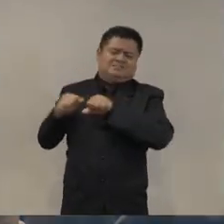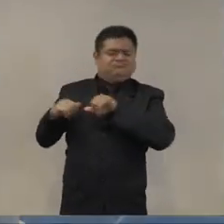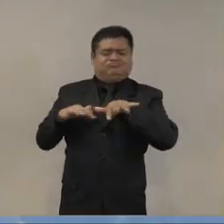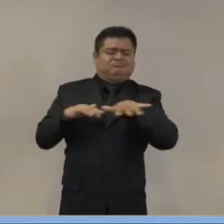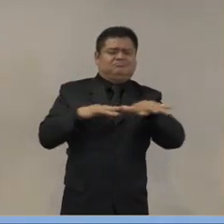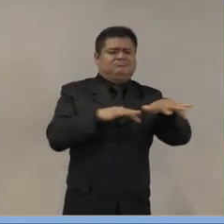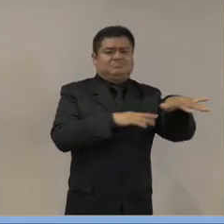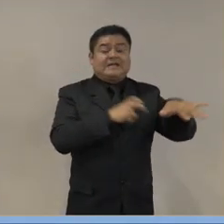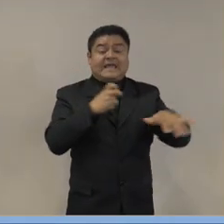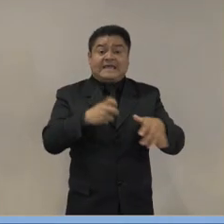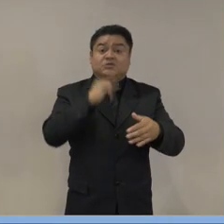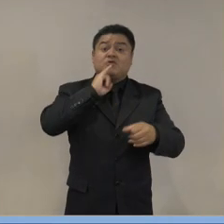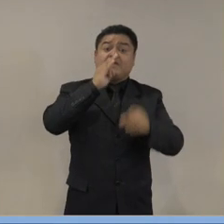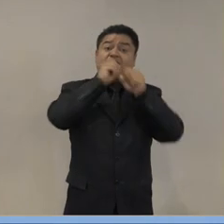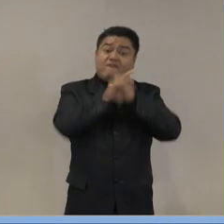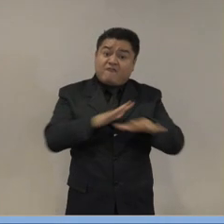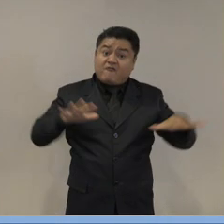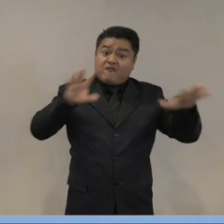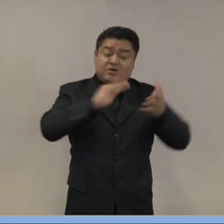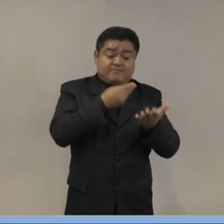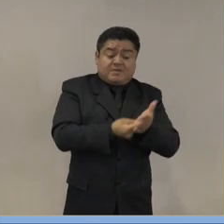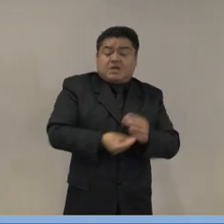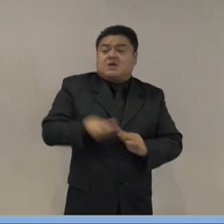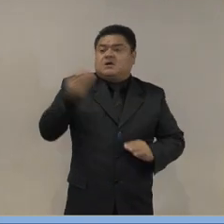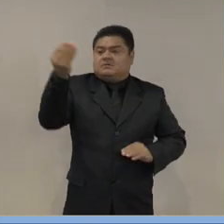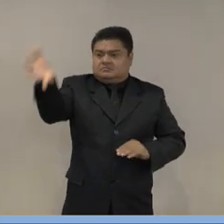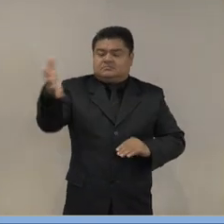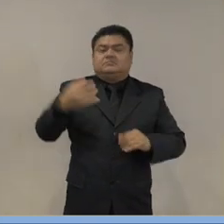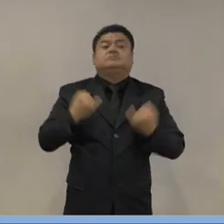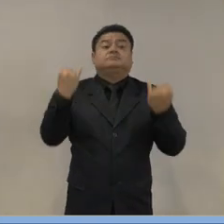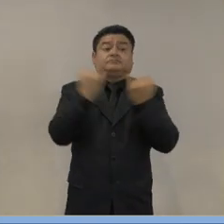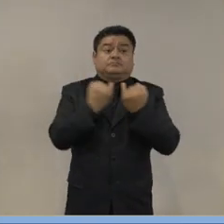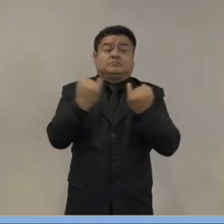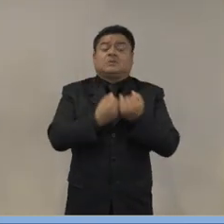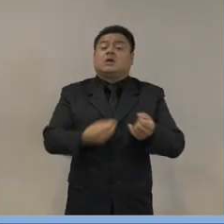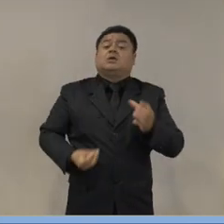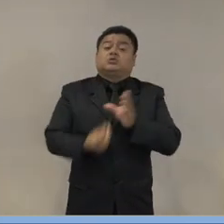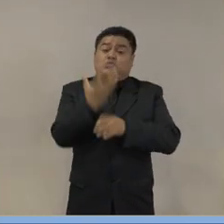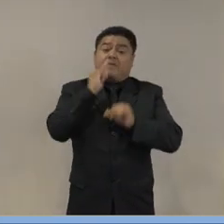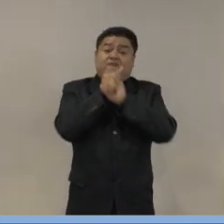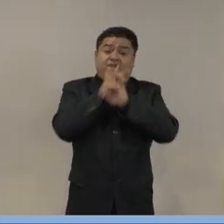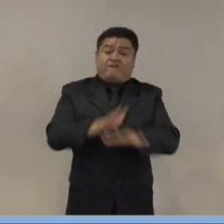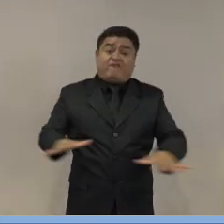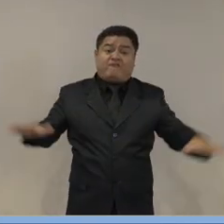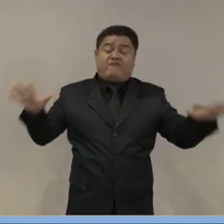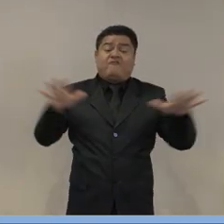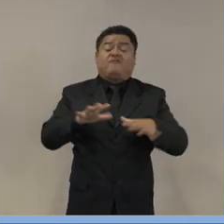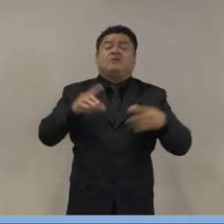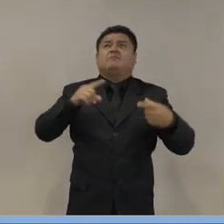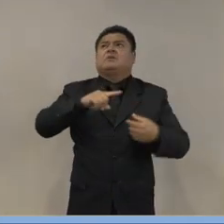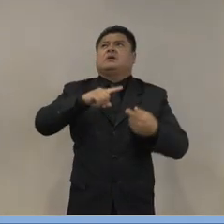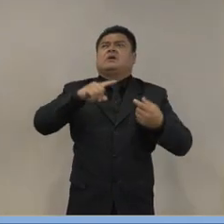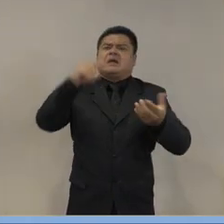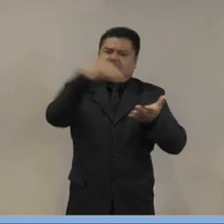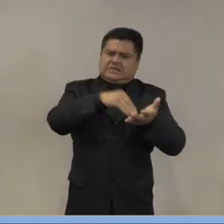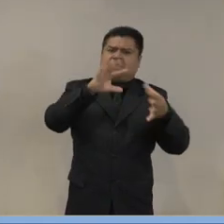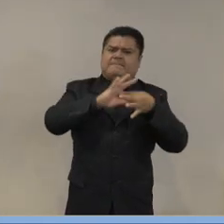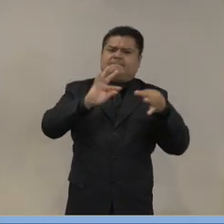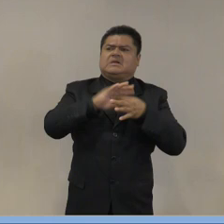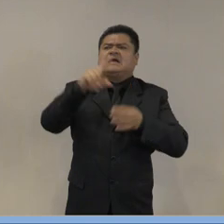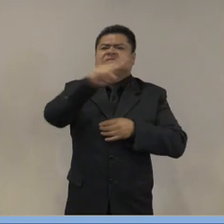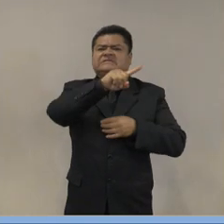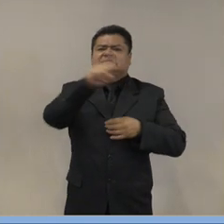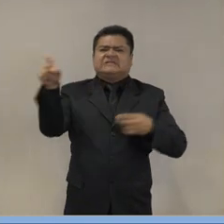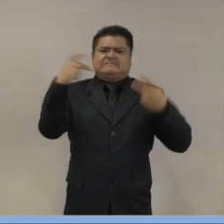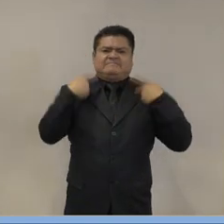Civil presentó en el MEPU, nuevamente está 100.000 homicidios dolosos, lo que ha significado el desplazamiento de